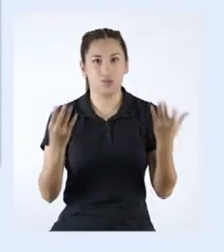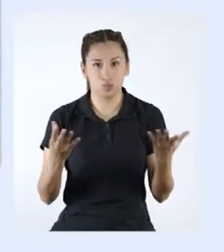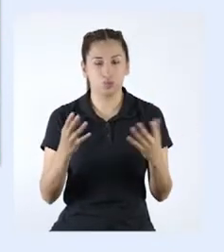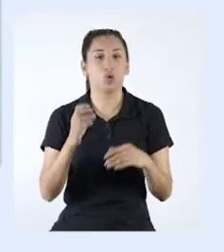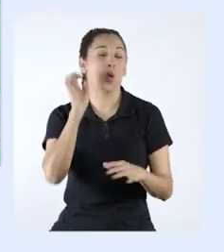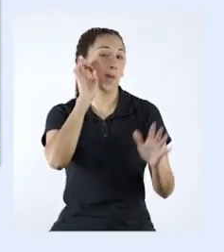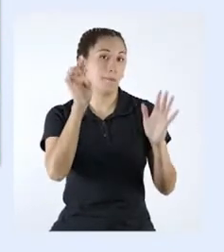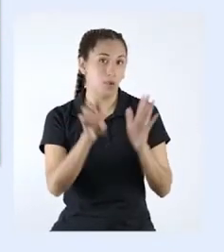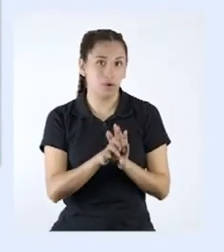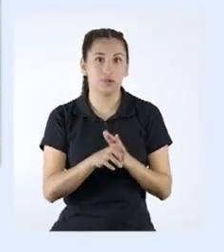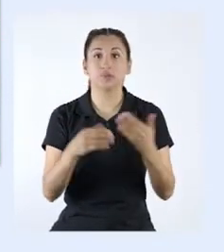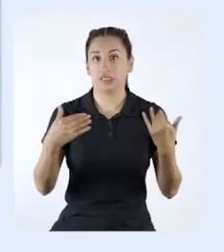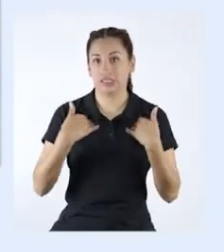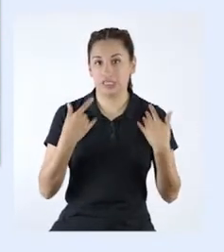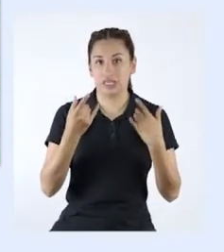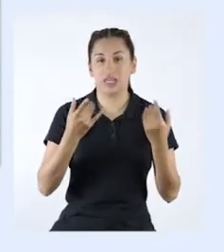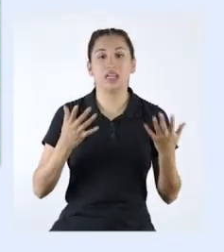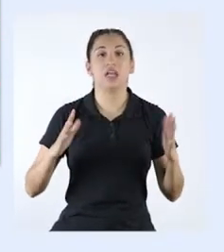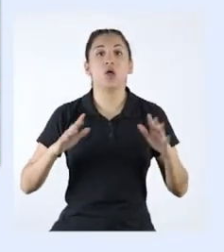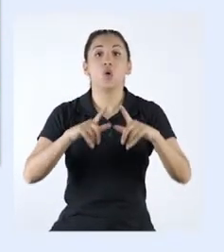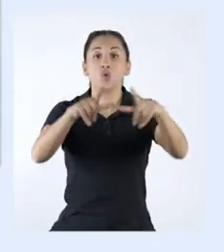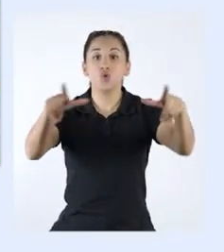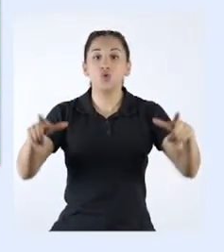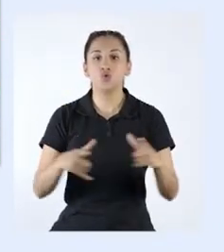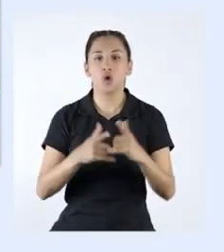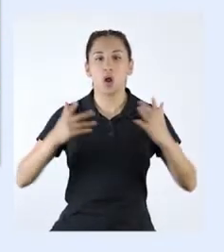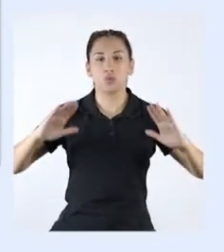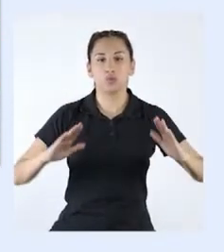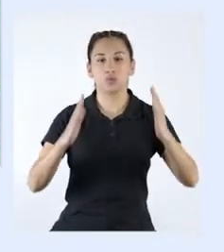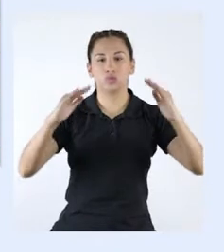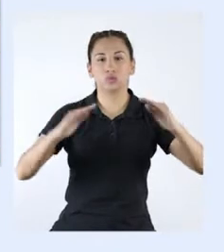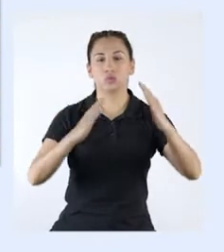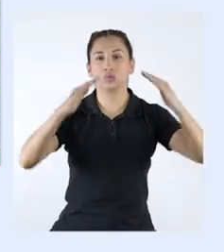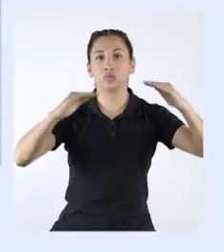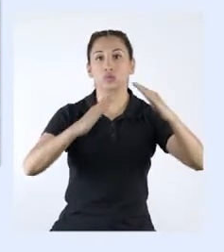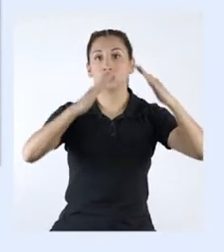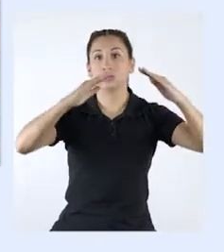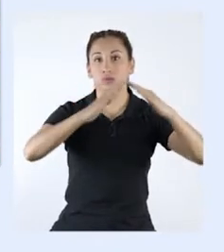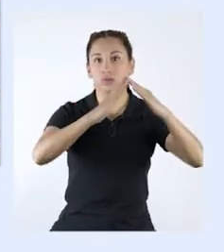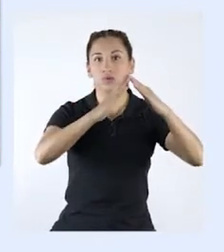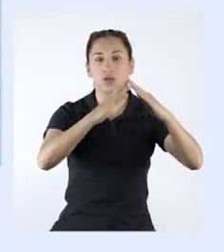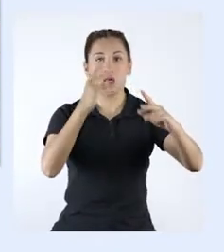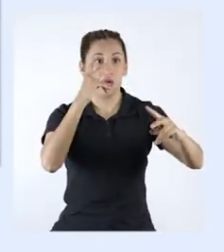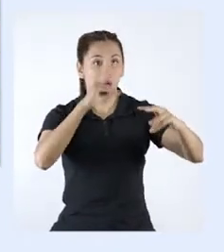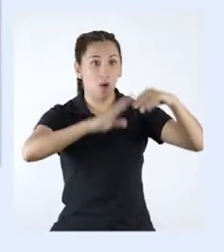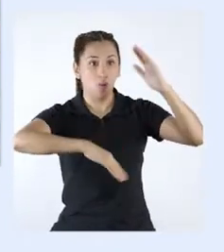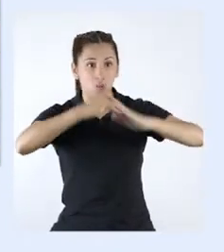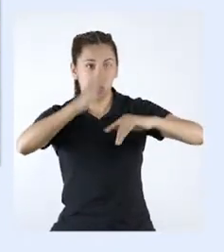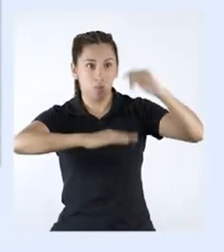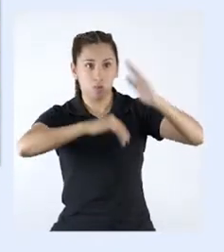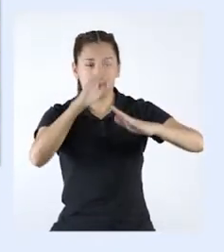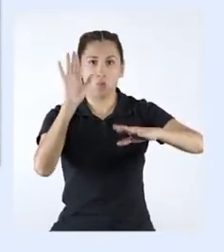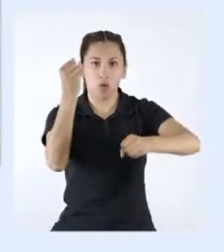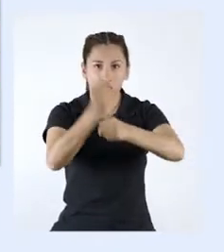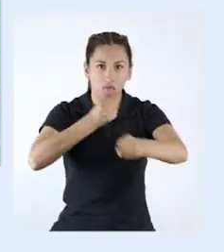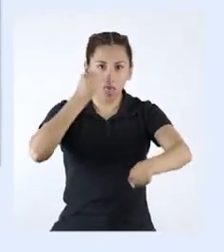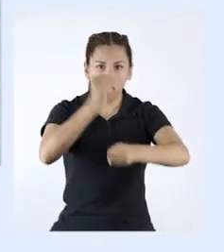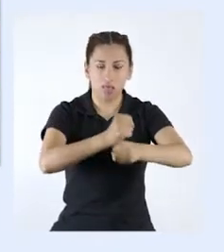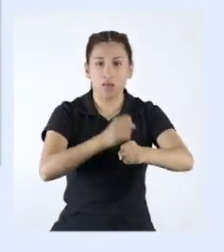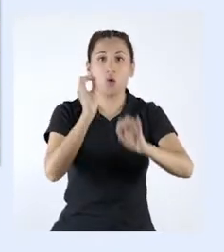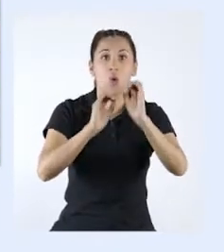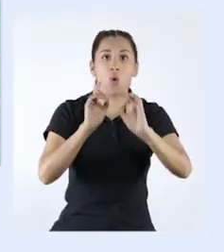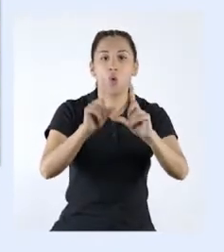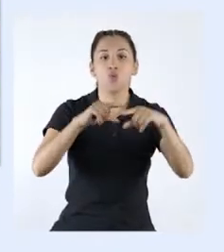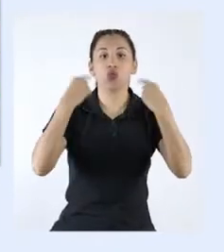naturales. Por ejemplo, ¿están los monumentos naturales constituidos por formaciones físicas y biológicas